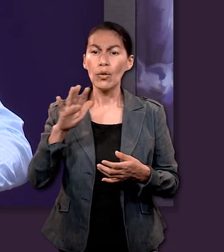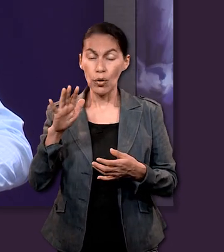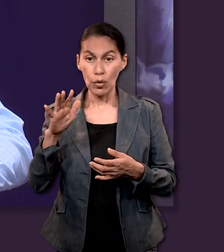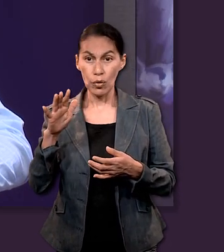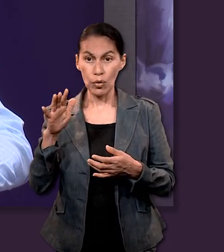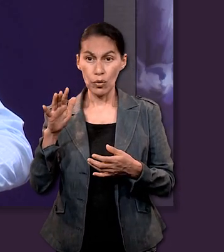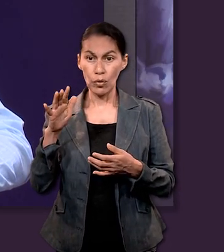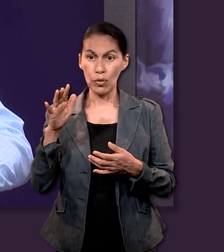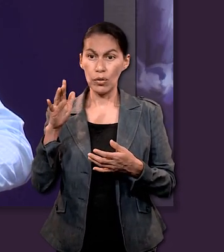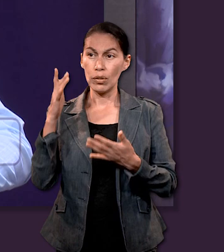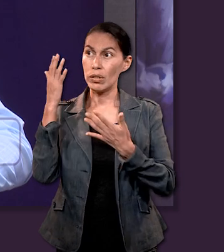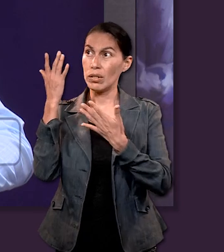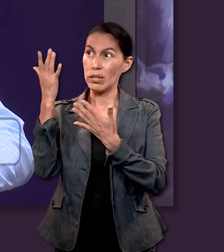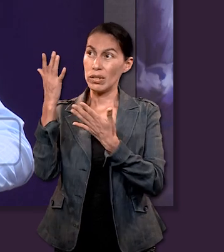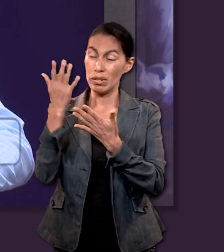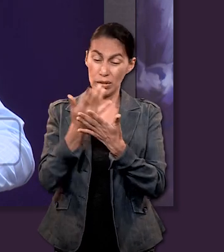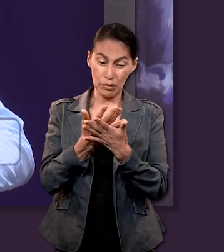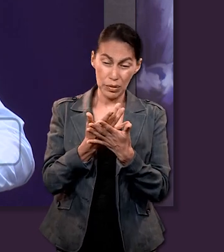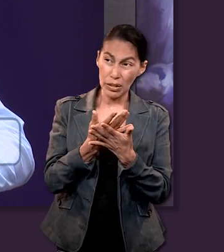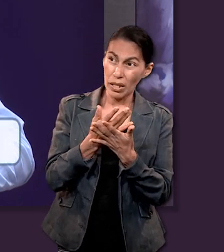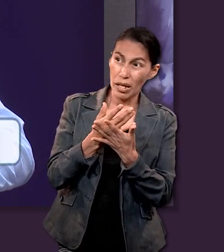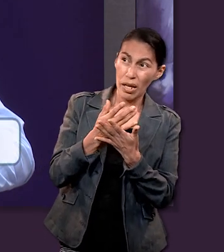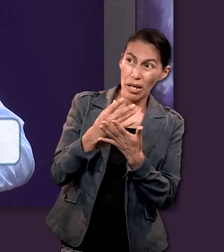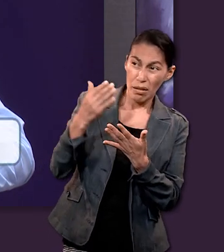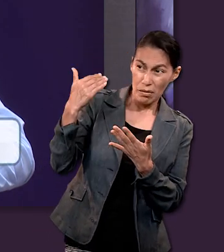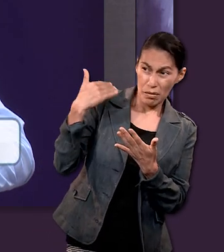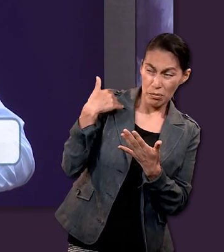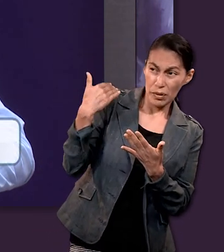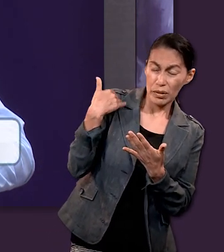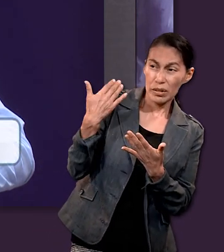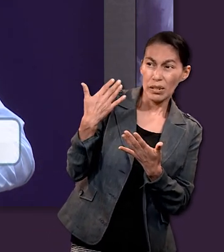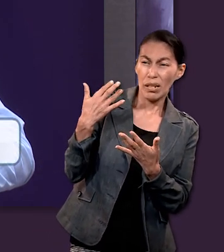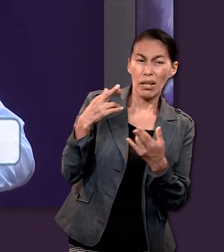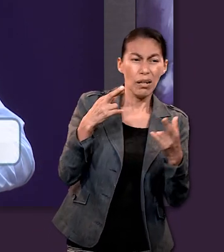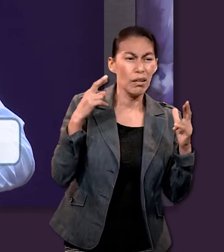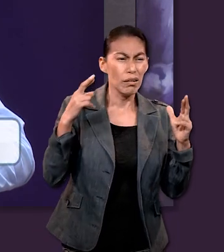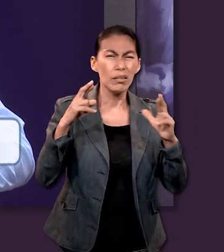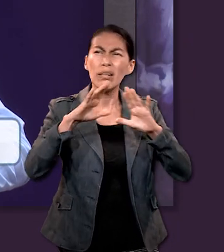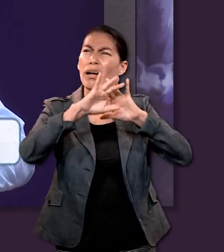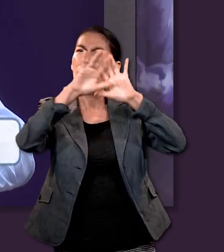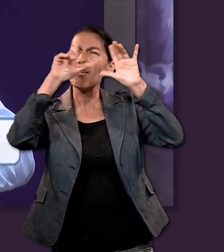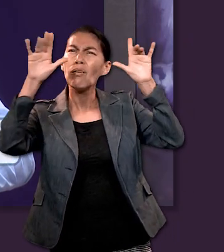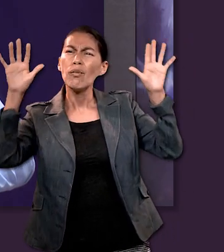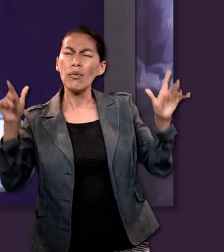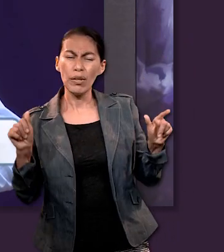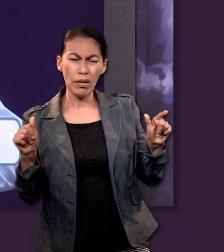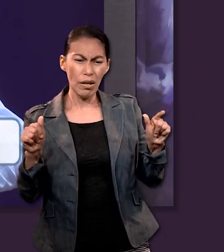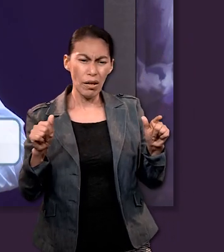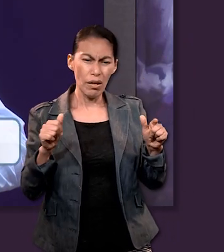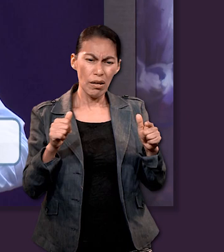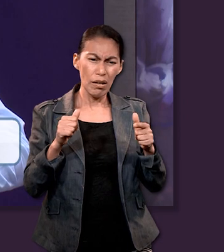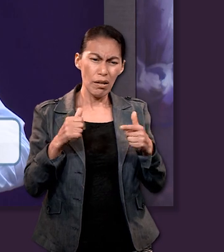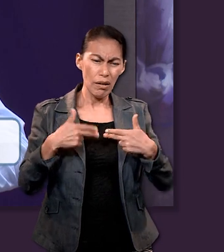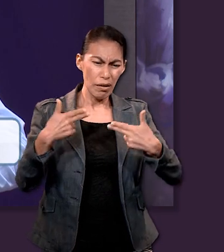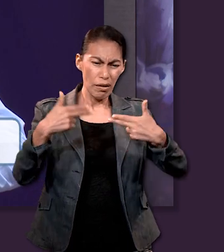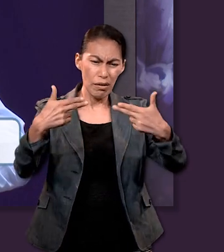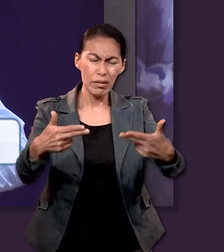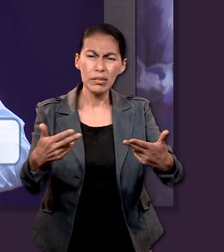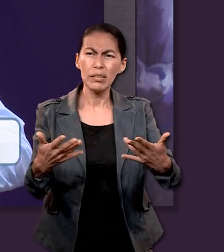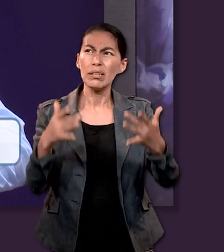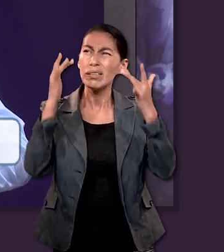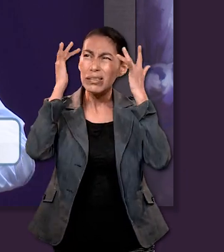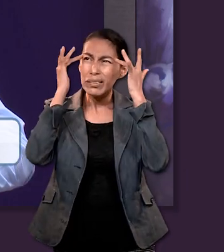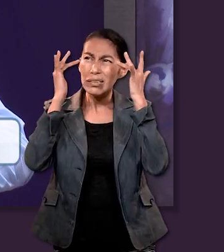alumbrando los ojos de vuestro entendimiento para que sepáis cuál es la esperanza a la que fuiste llamado. Y cuál es la